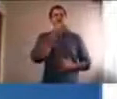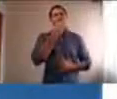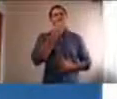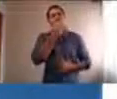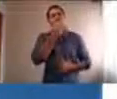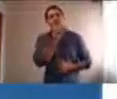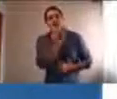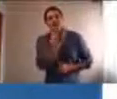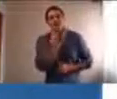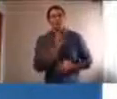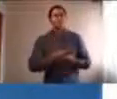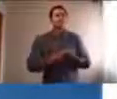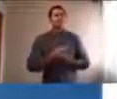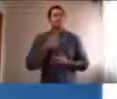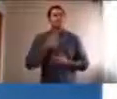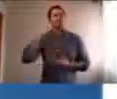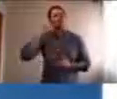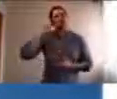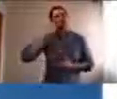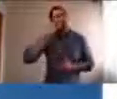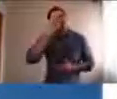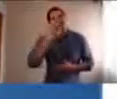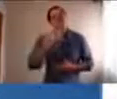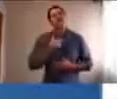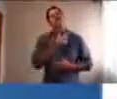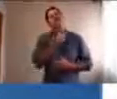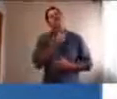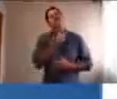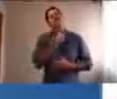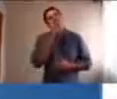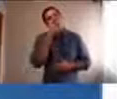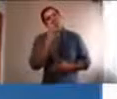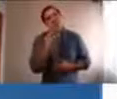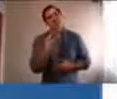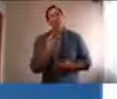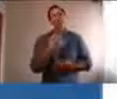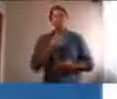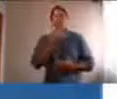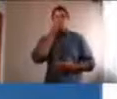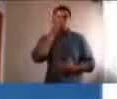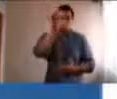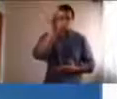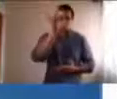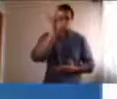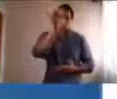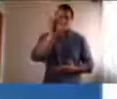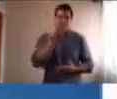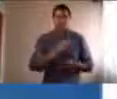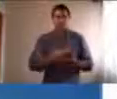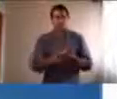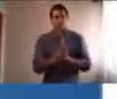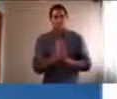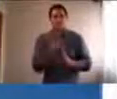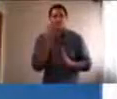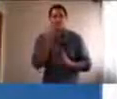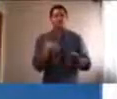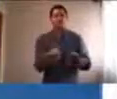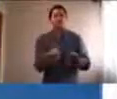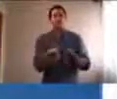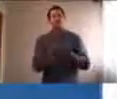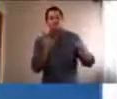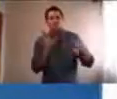extraño, quiero verte, y todas estas palabras van de la mano de lo que tiene que ver con la educación emocional.